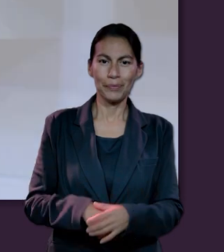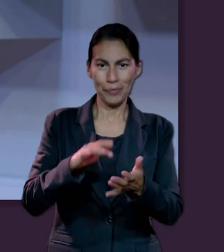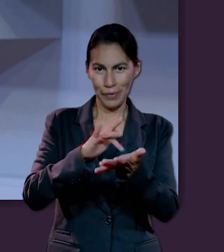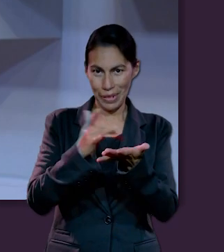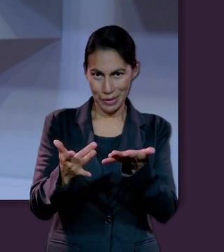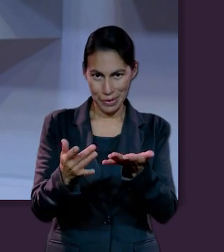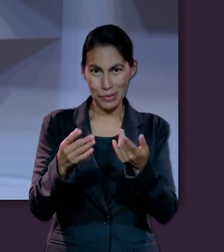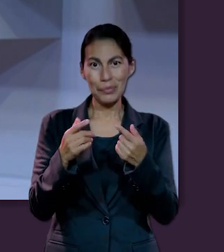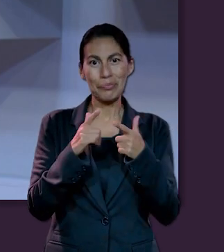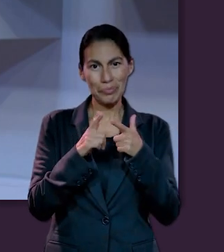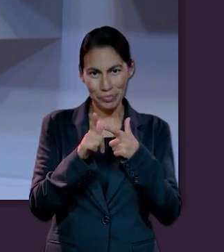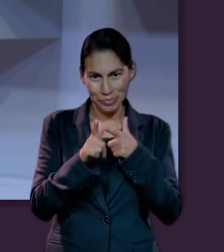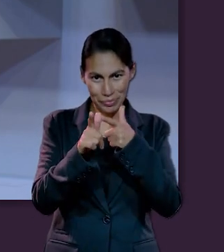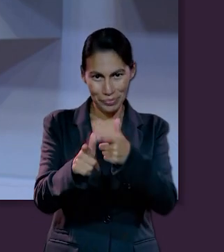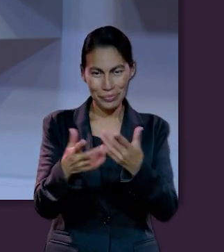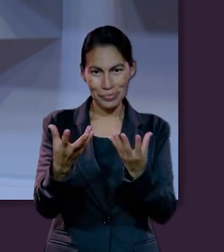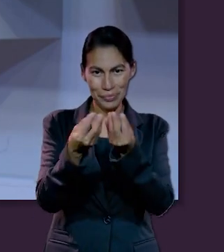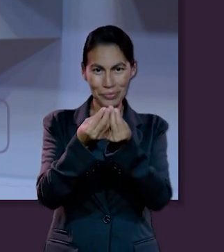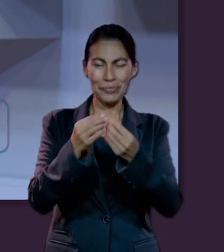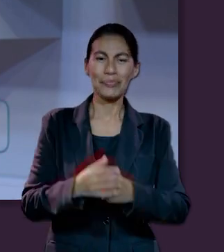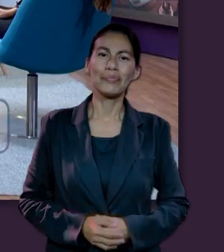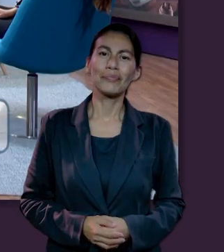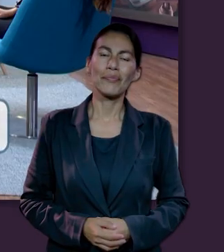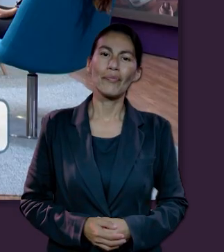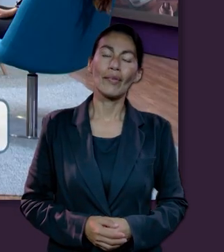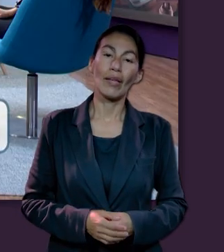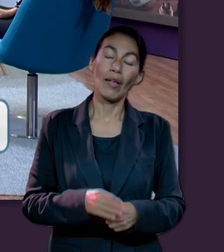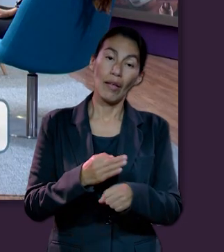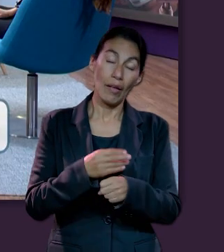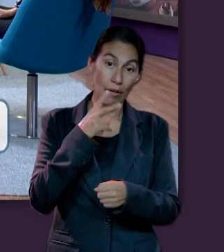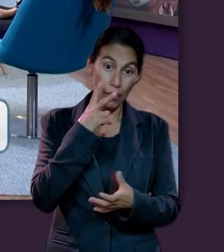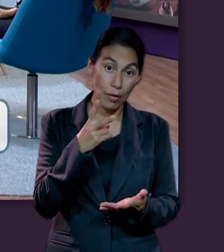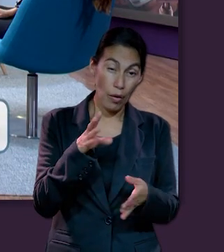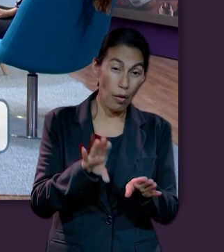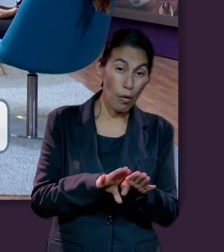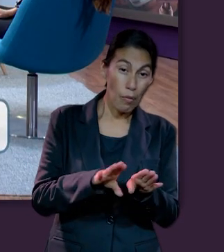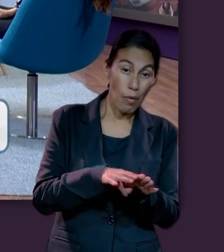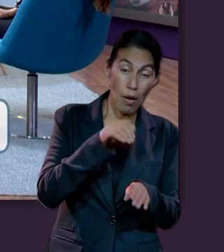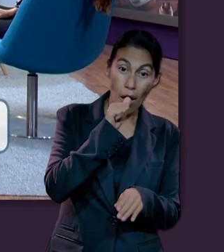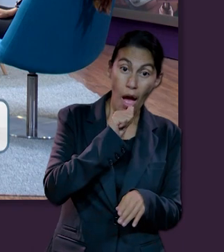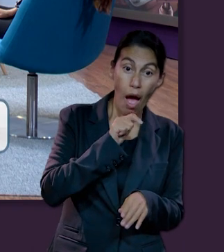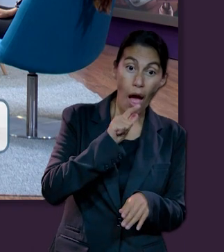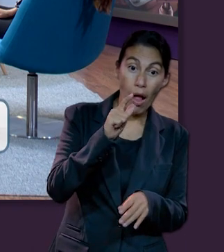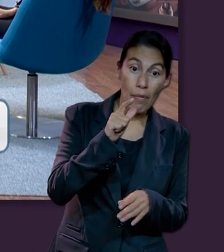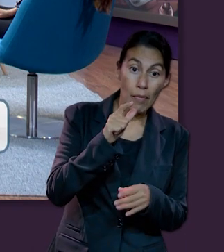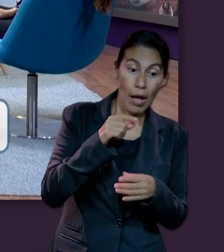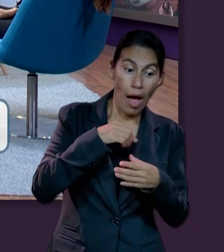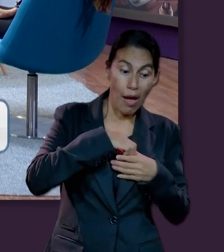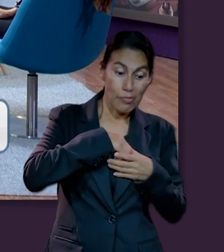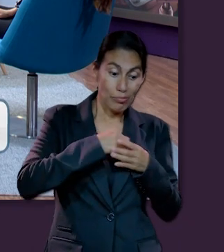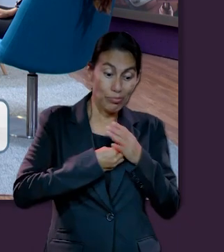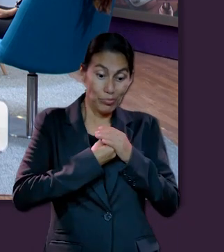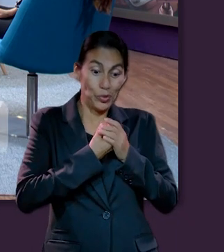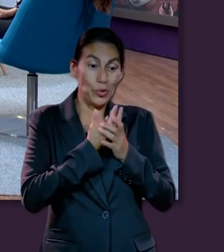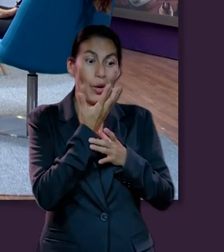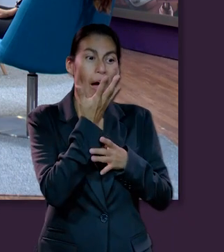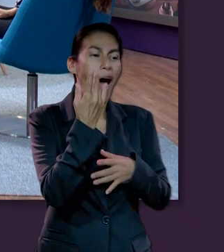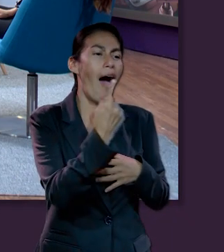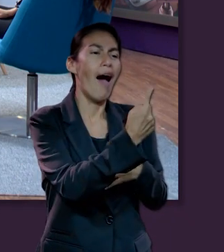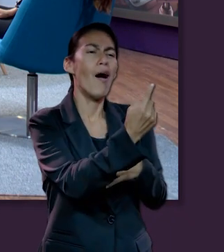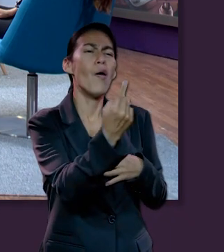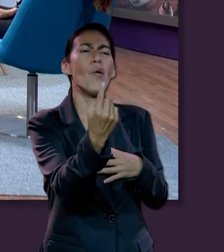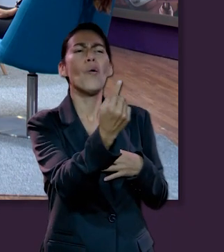Muchas gracias por seguir con nosotros. Ya vimos que de pronto nuestra alma no es que se va y